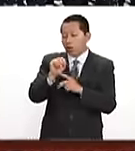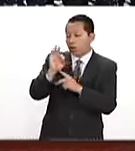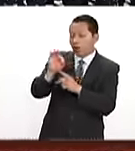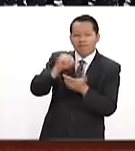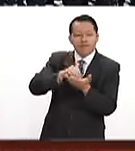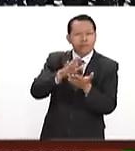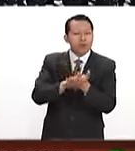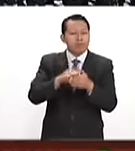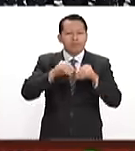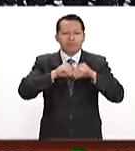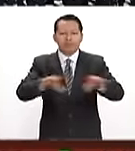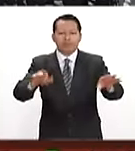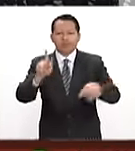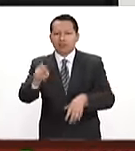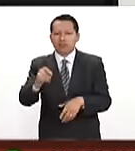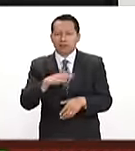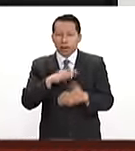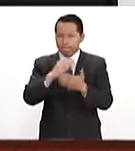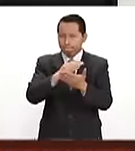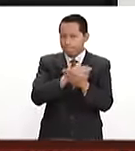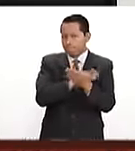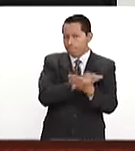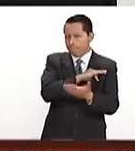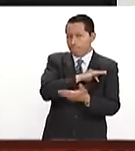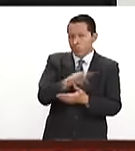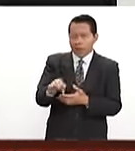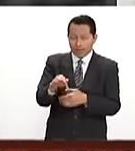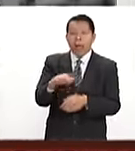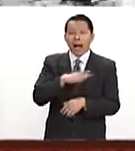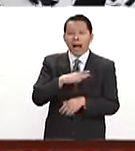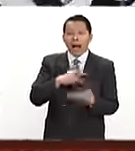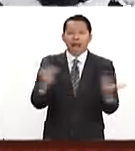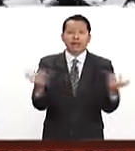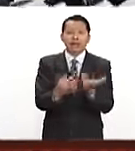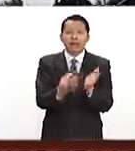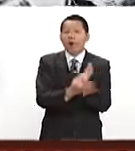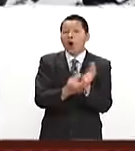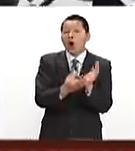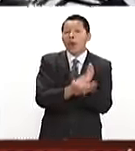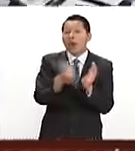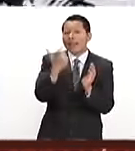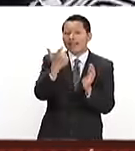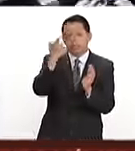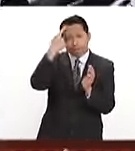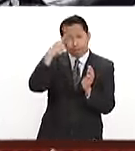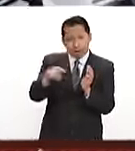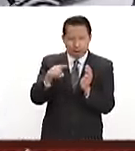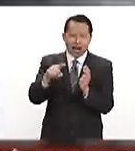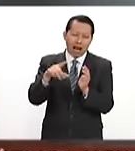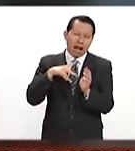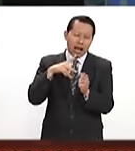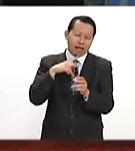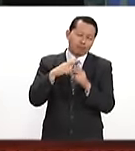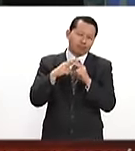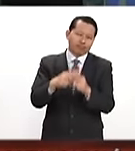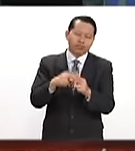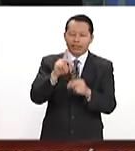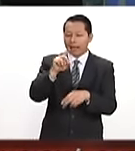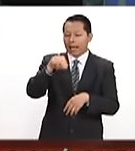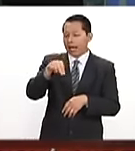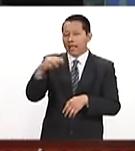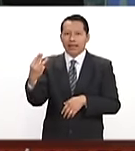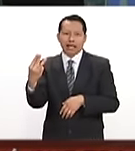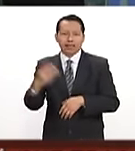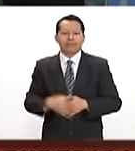Federación fue publicada la orden para emitir una moneda conmemorativa de los 50 años del Plan DN-3E. Dicha